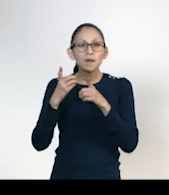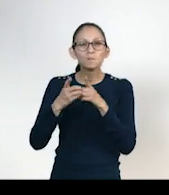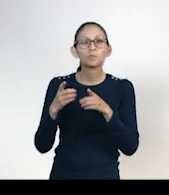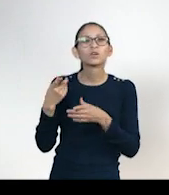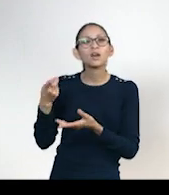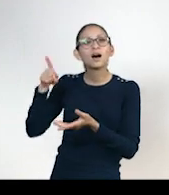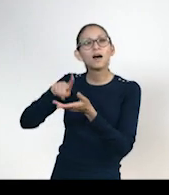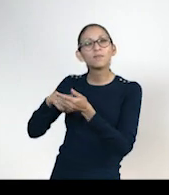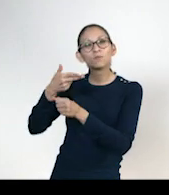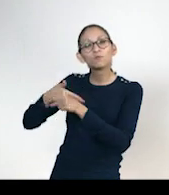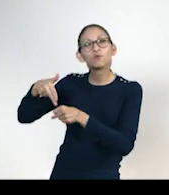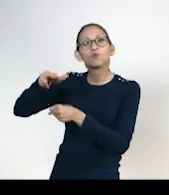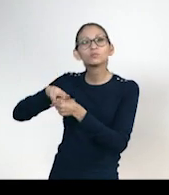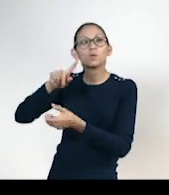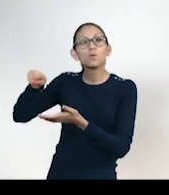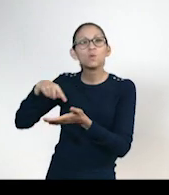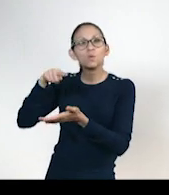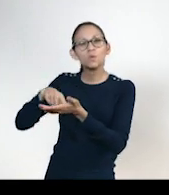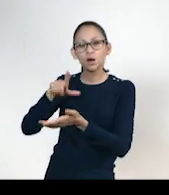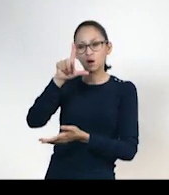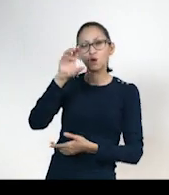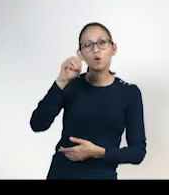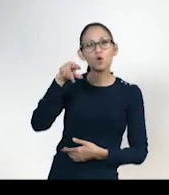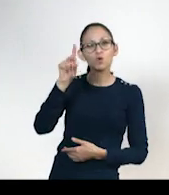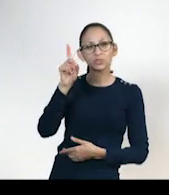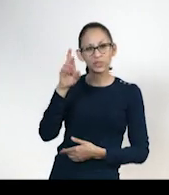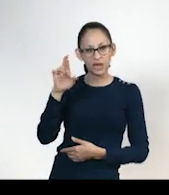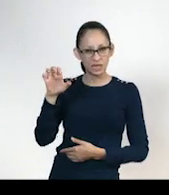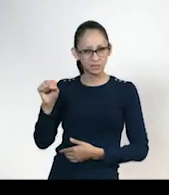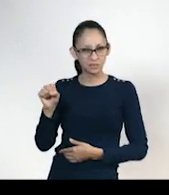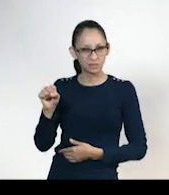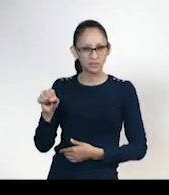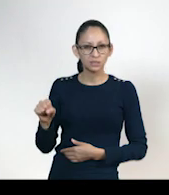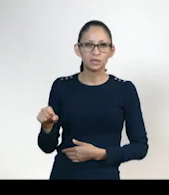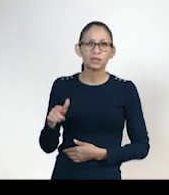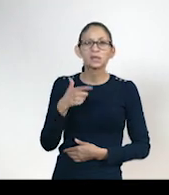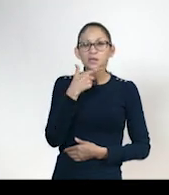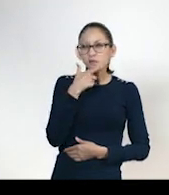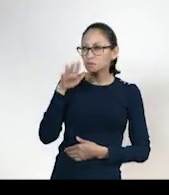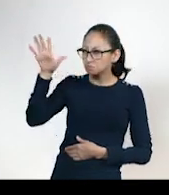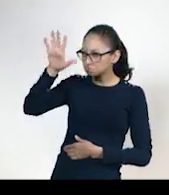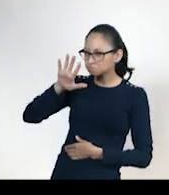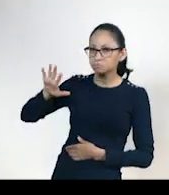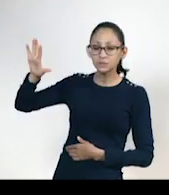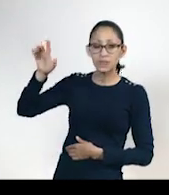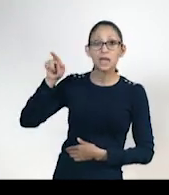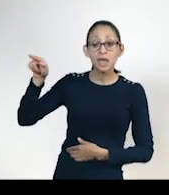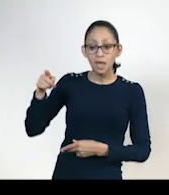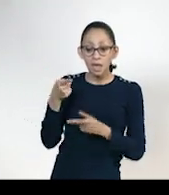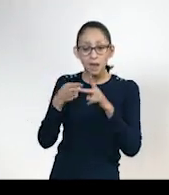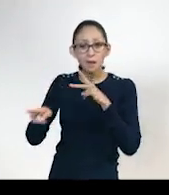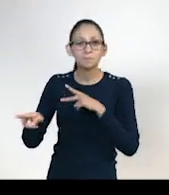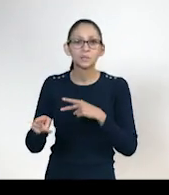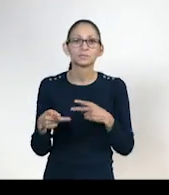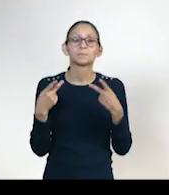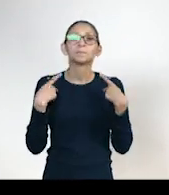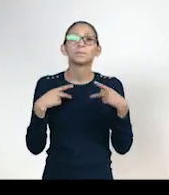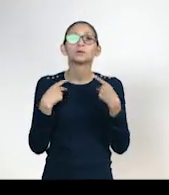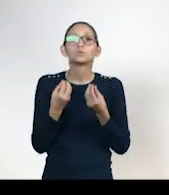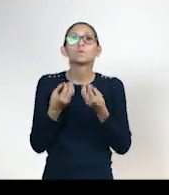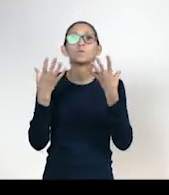pequeña población cercana a Londres, Inglaterra, y se desarrollaron con tan solo 16 atletas en el año de